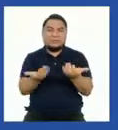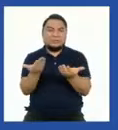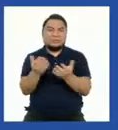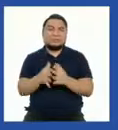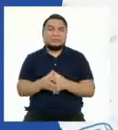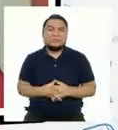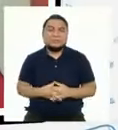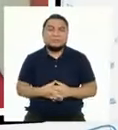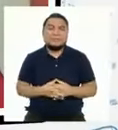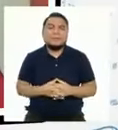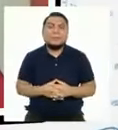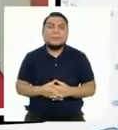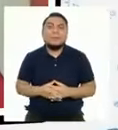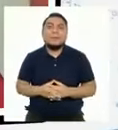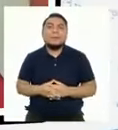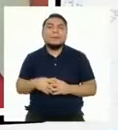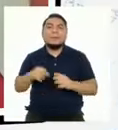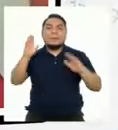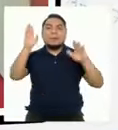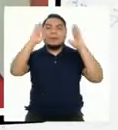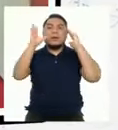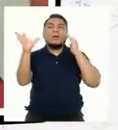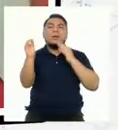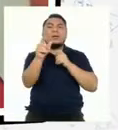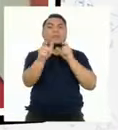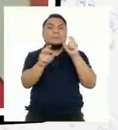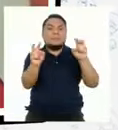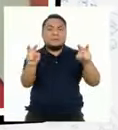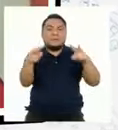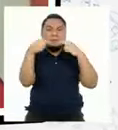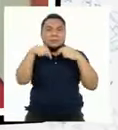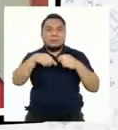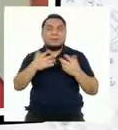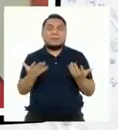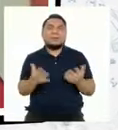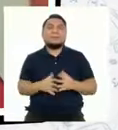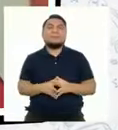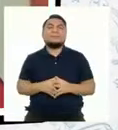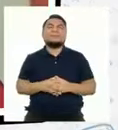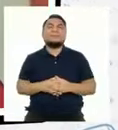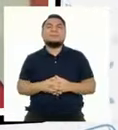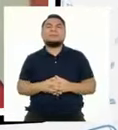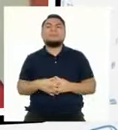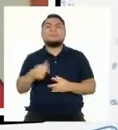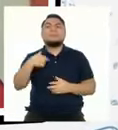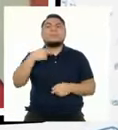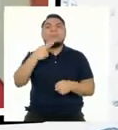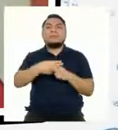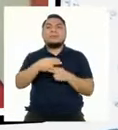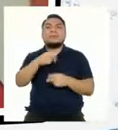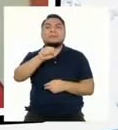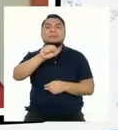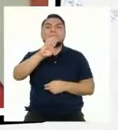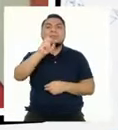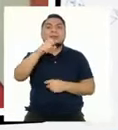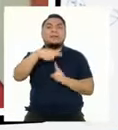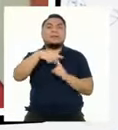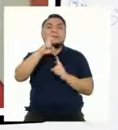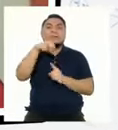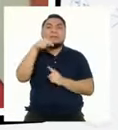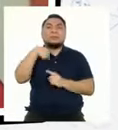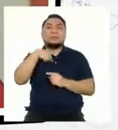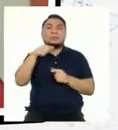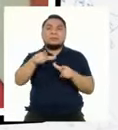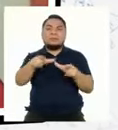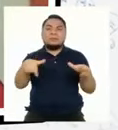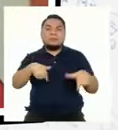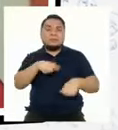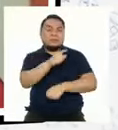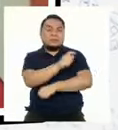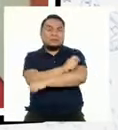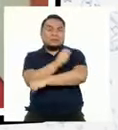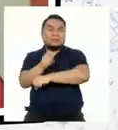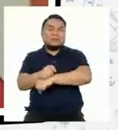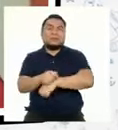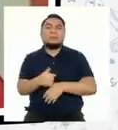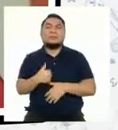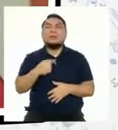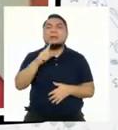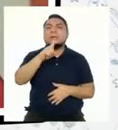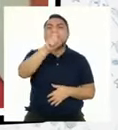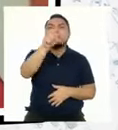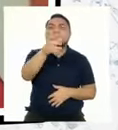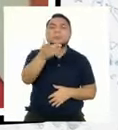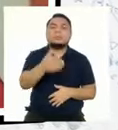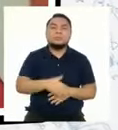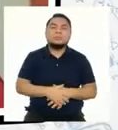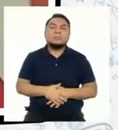del día. Hola a todas las personas que están viendo este programa. Mi nombre es Sebastián y soy de la región Tacna. Mi pregunta